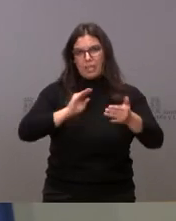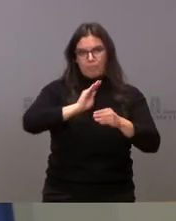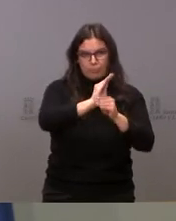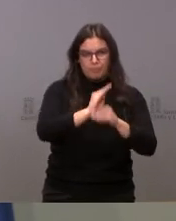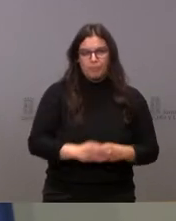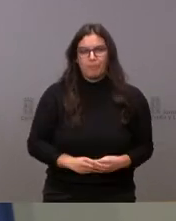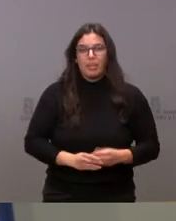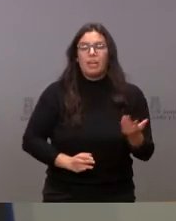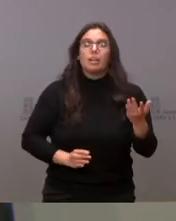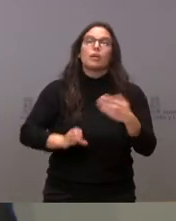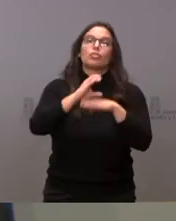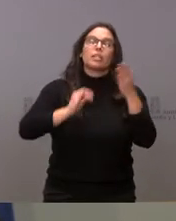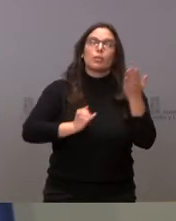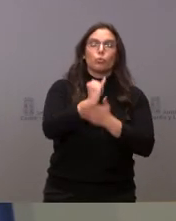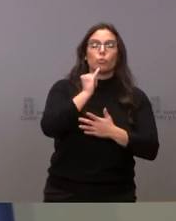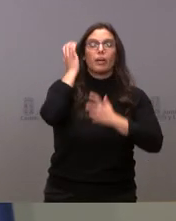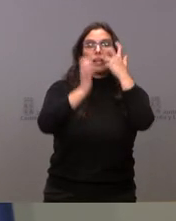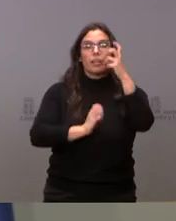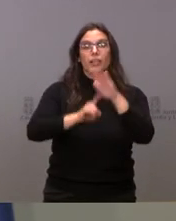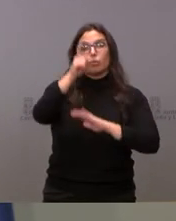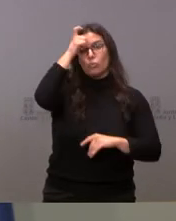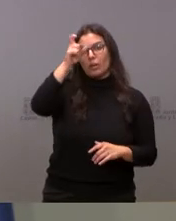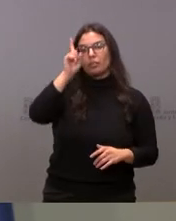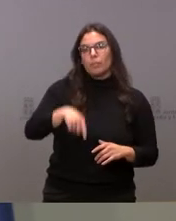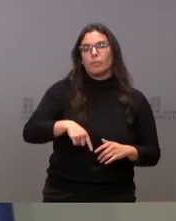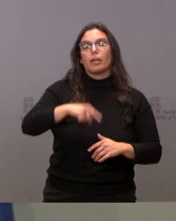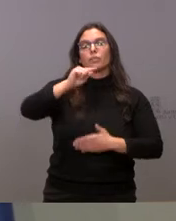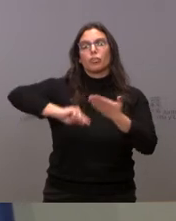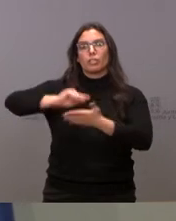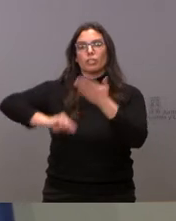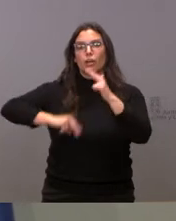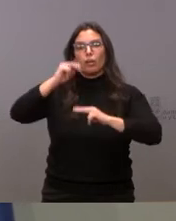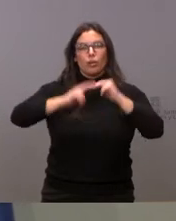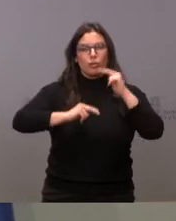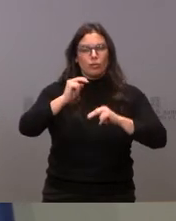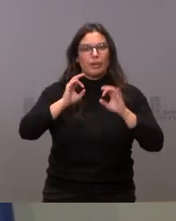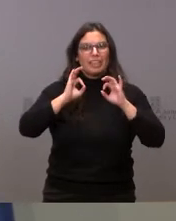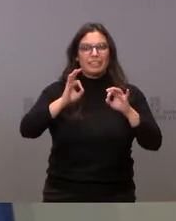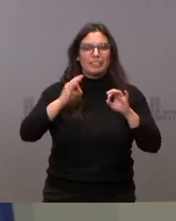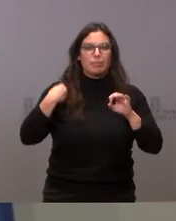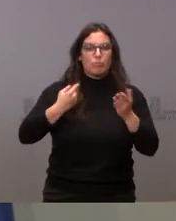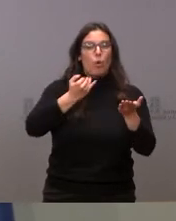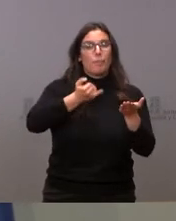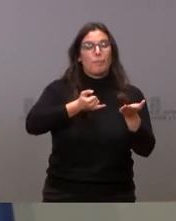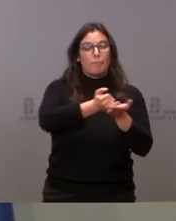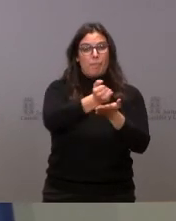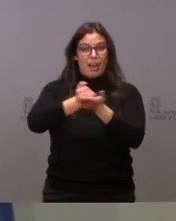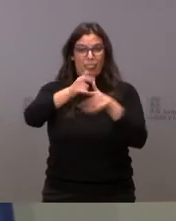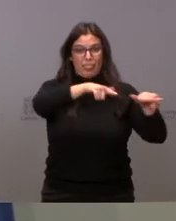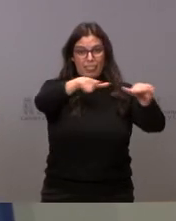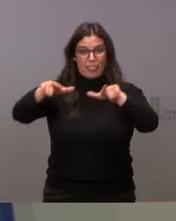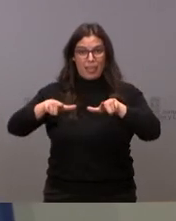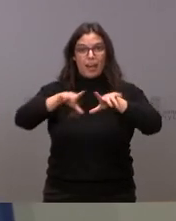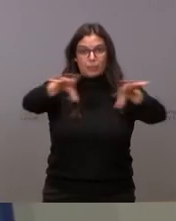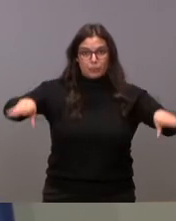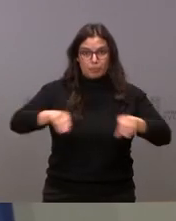de Agricultura, Ganadería y Desarrollo Rural comunica la contratación de obras de infraestructura rural de concentración parcelaria en la provincia